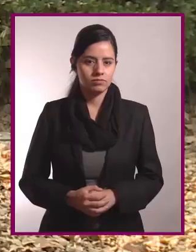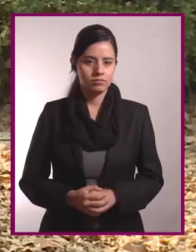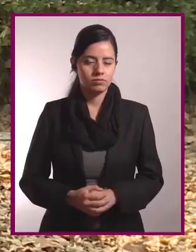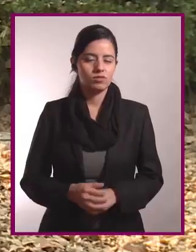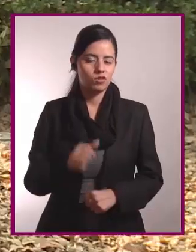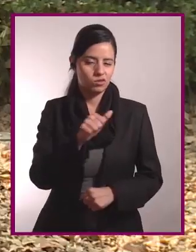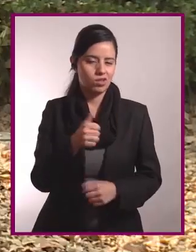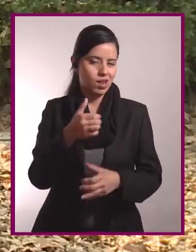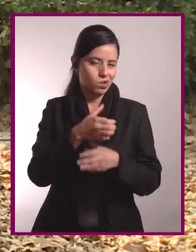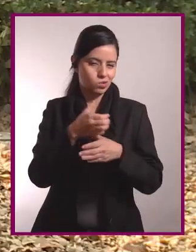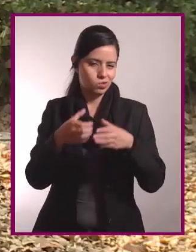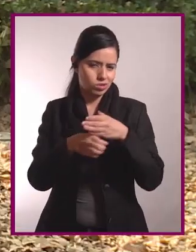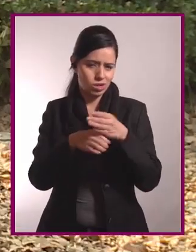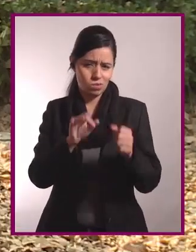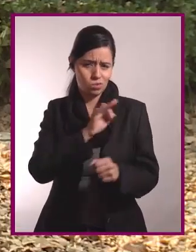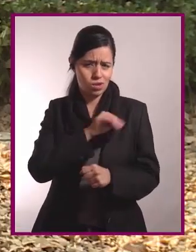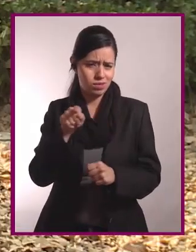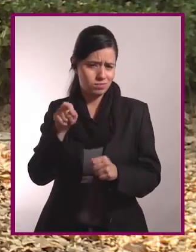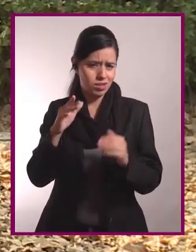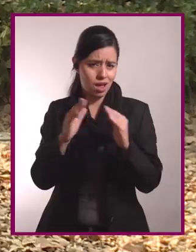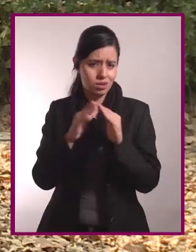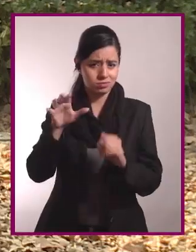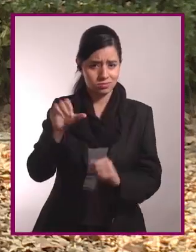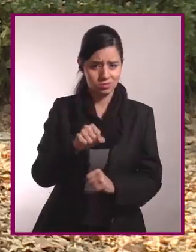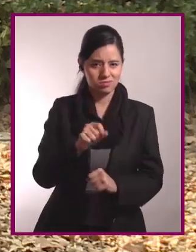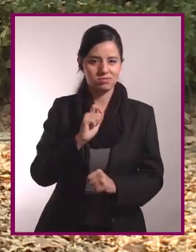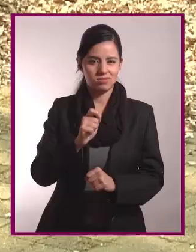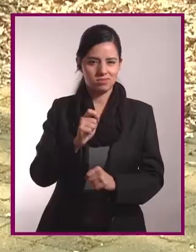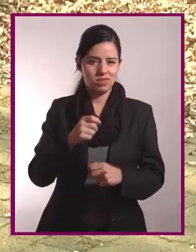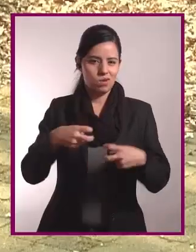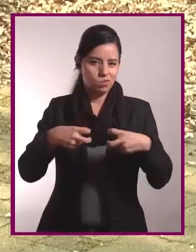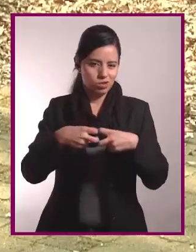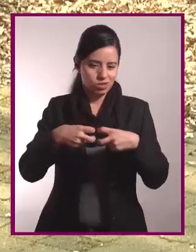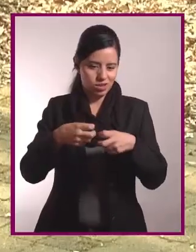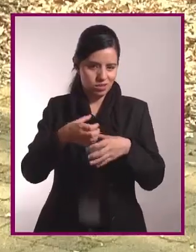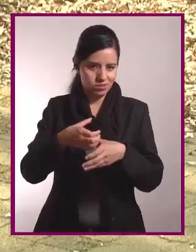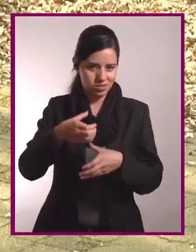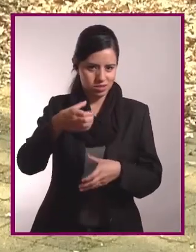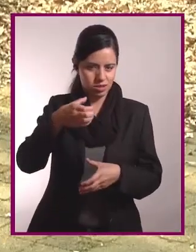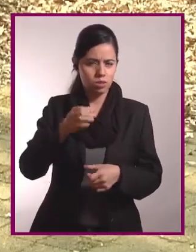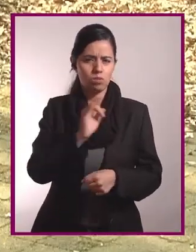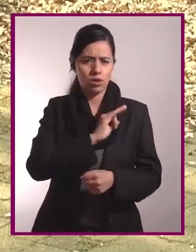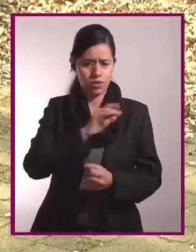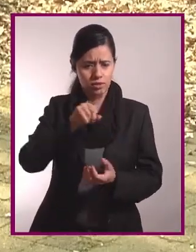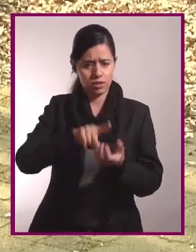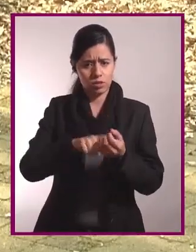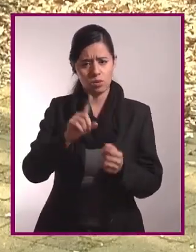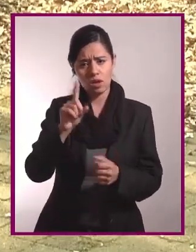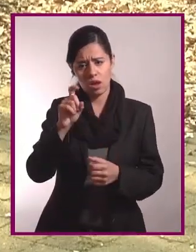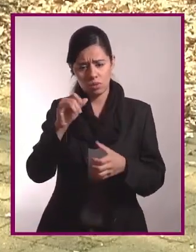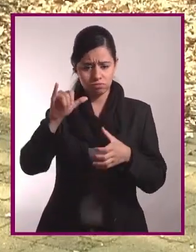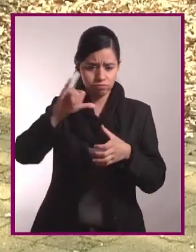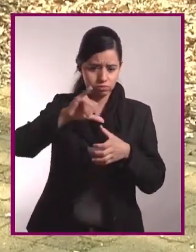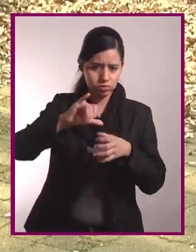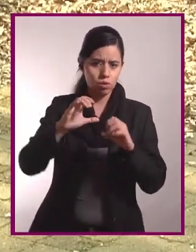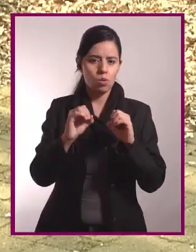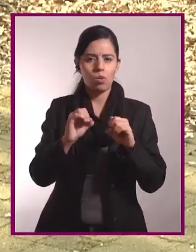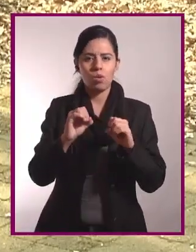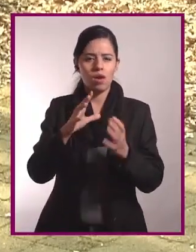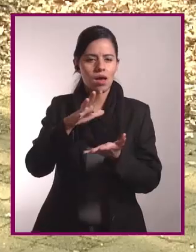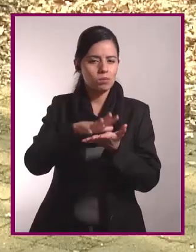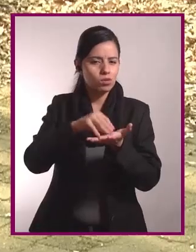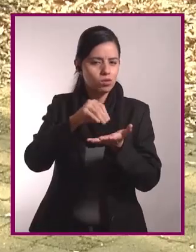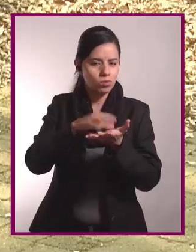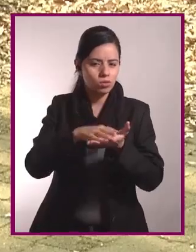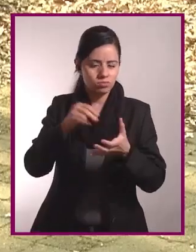Otro objeto que puedes encontrar en casa son botellas de plástico. Lo puedes llenar con agua o con arena dependiendo del peso que quieras